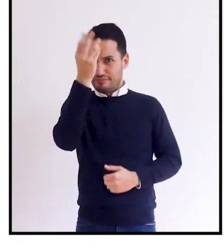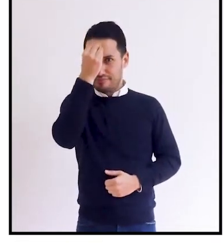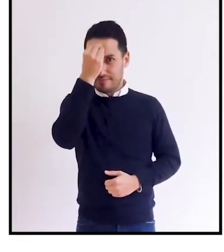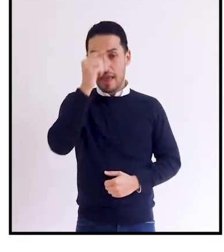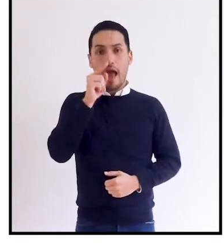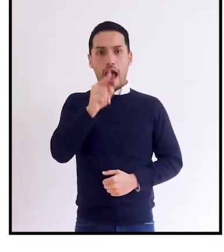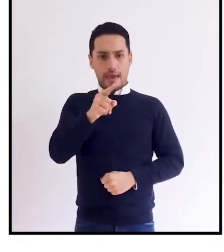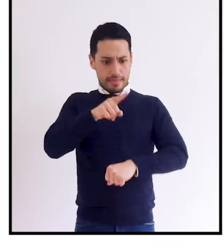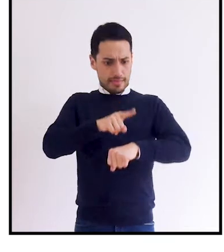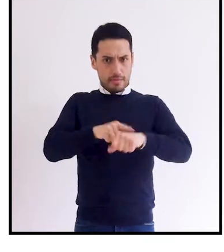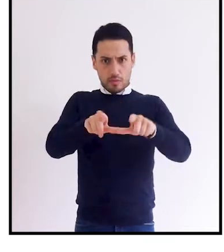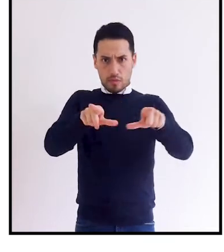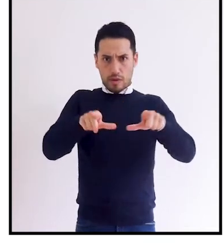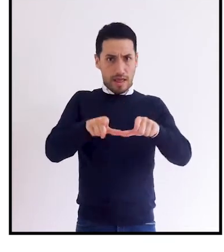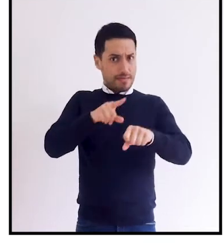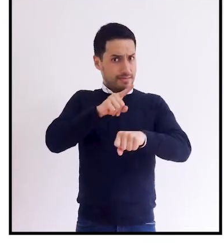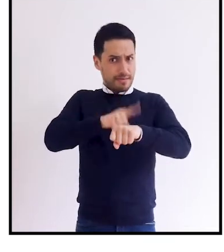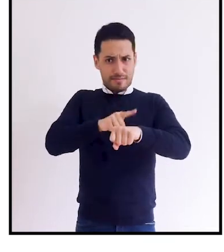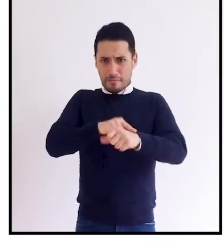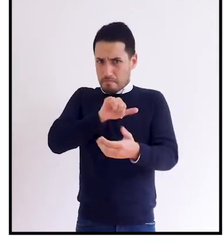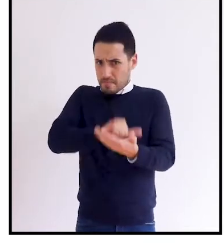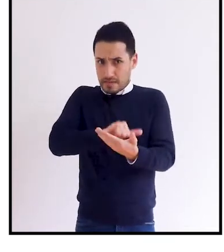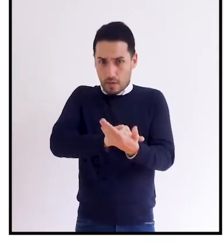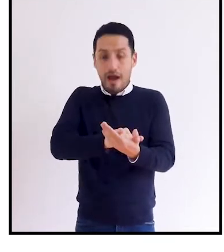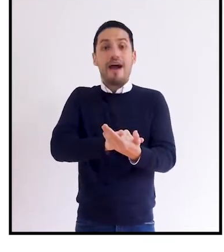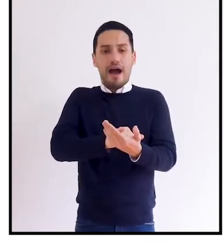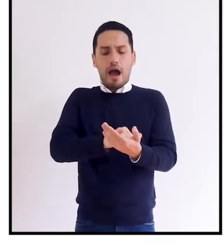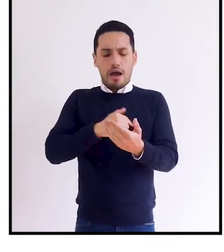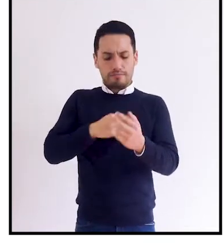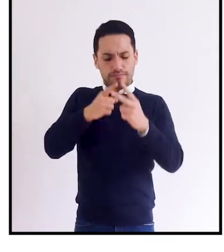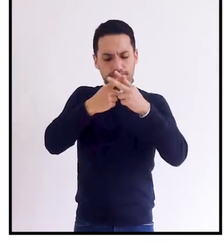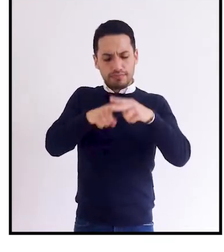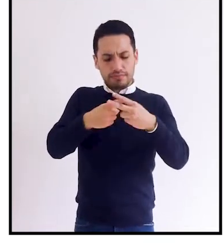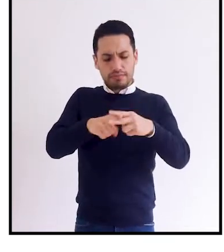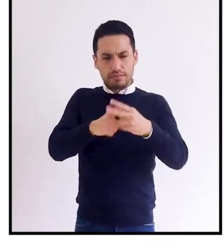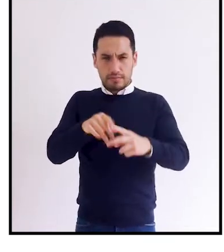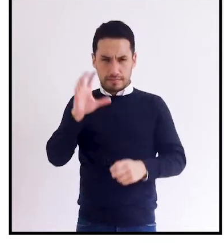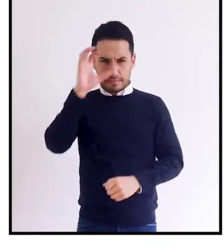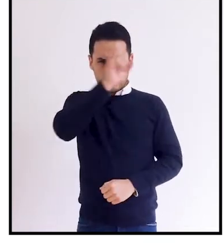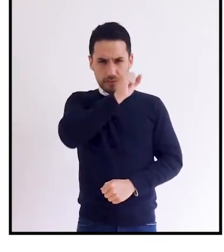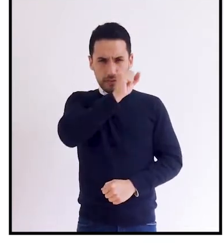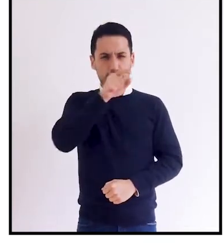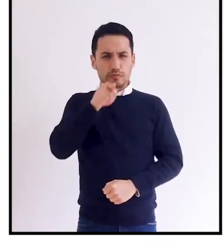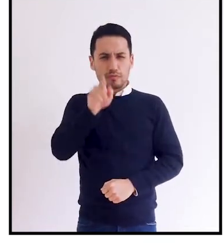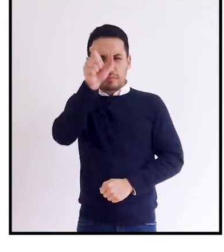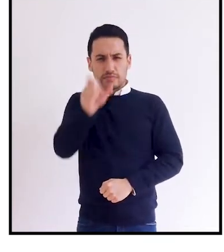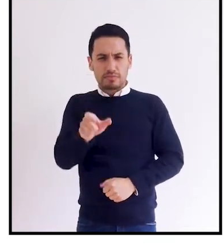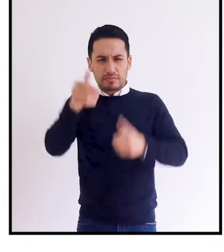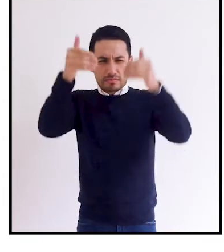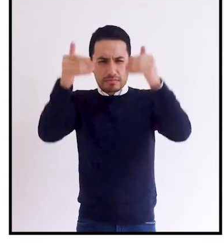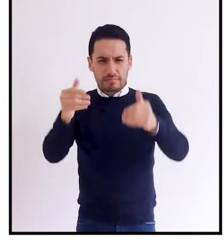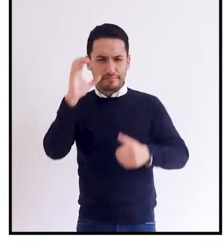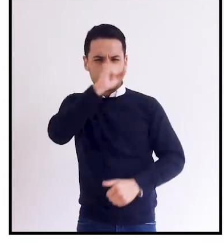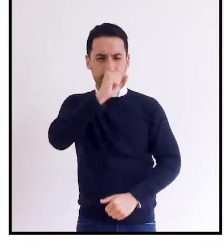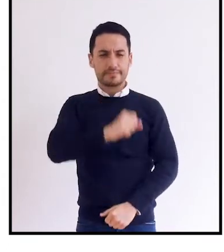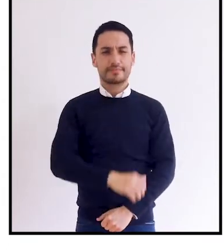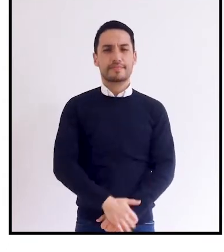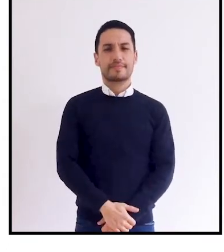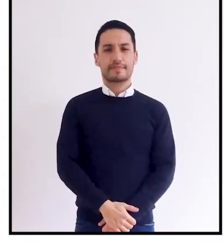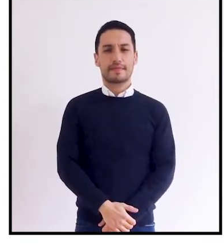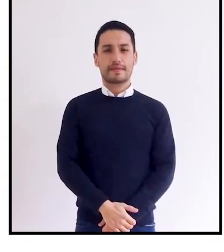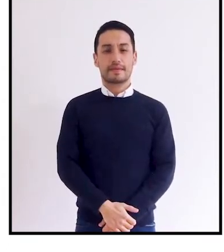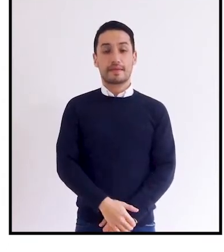un mismo momento y lugar aplican unos instrumentos para determinar la discapacidad de una persona. Así,